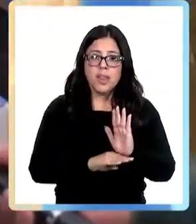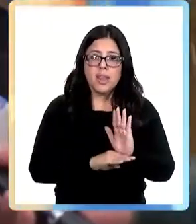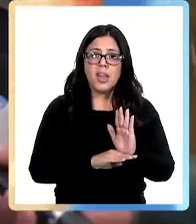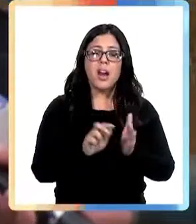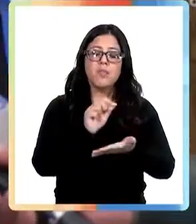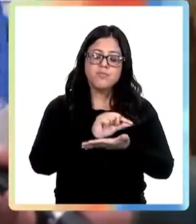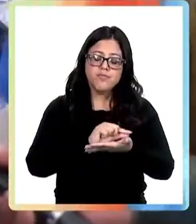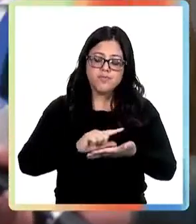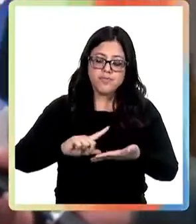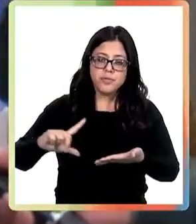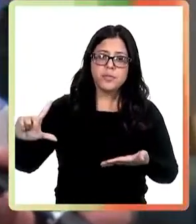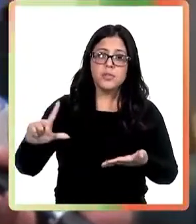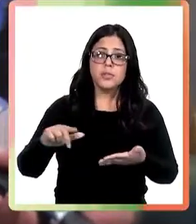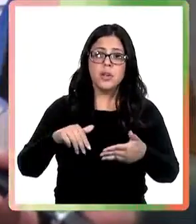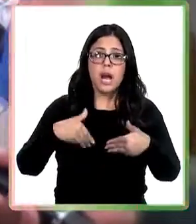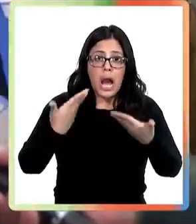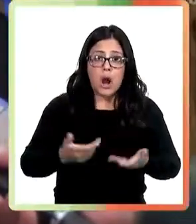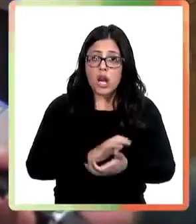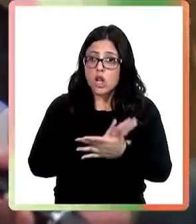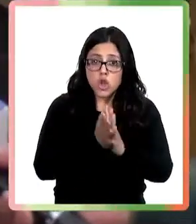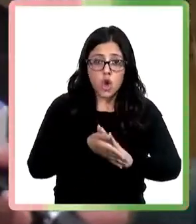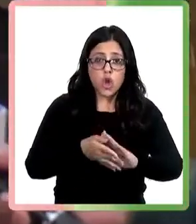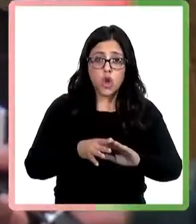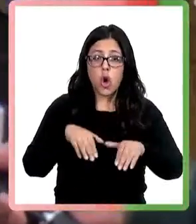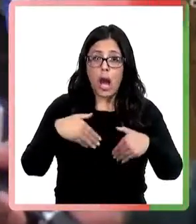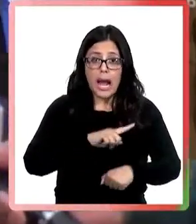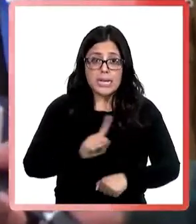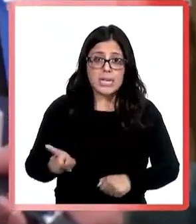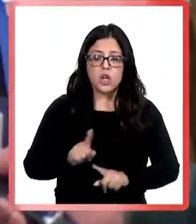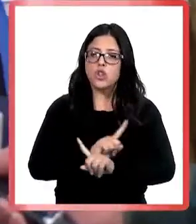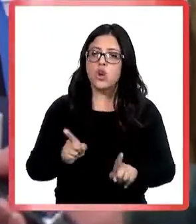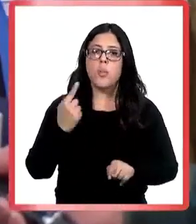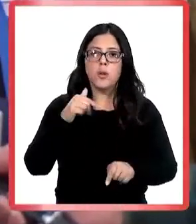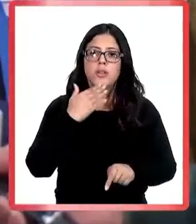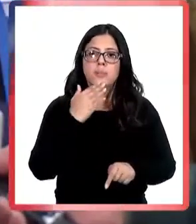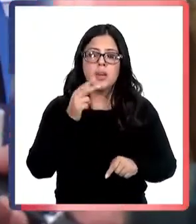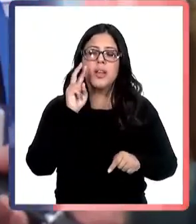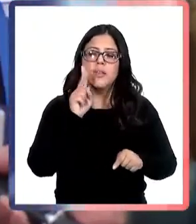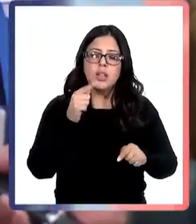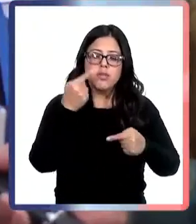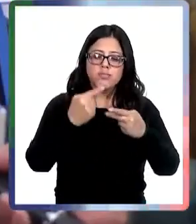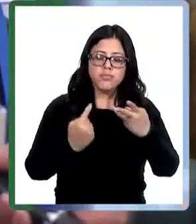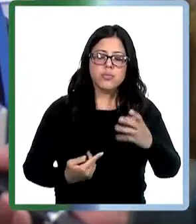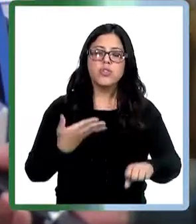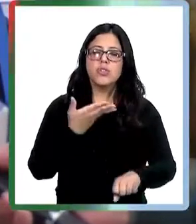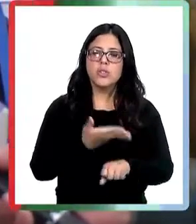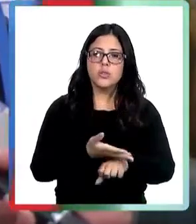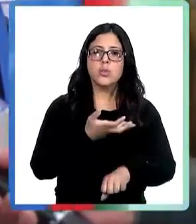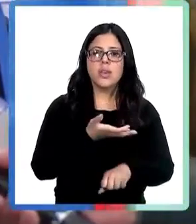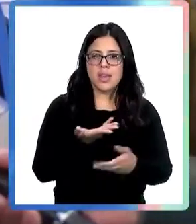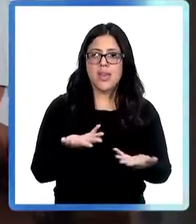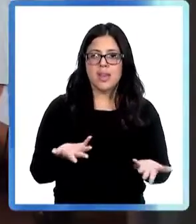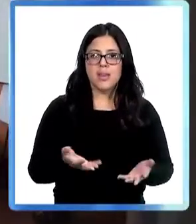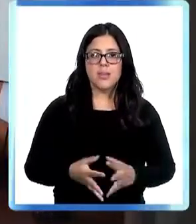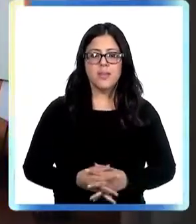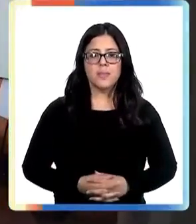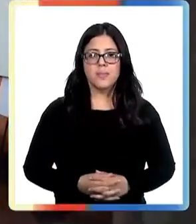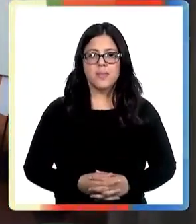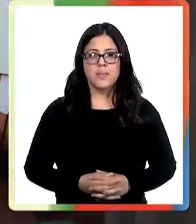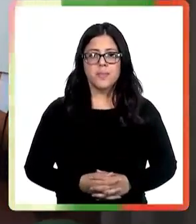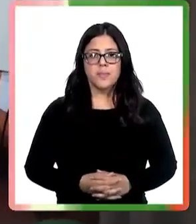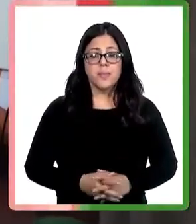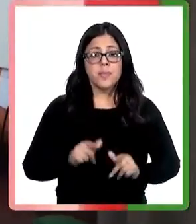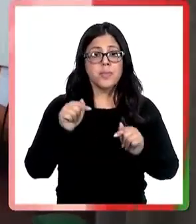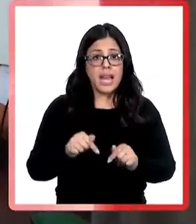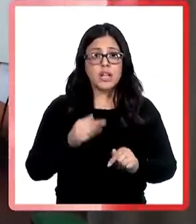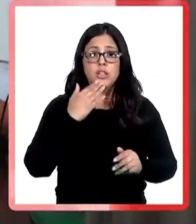forma gradual no pueden ser todas inmediatas así que ahí estamos viendo también otras solicitudes que tenemos en carpeta. Estas medidas